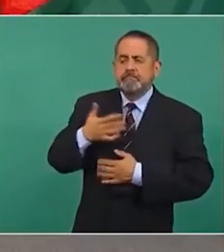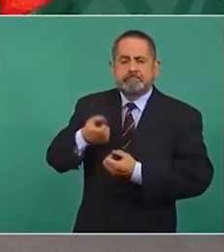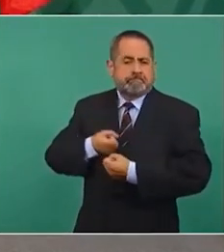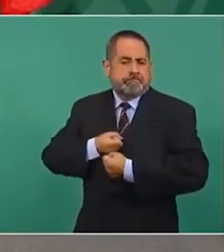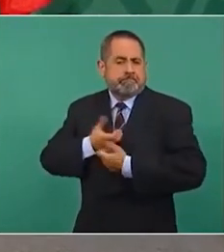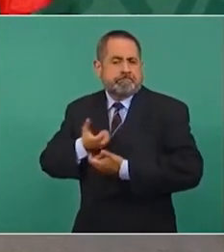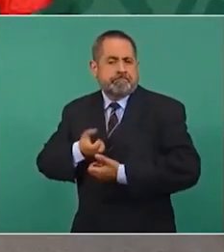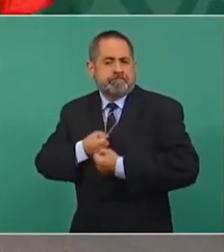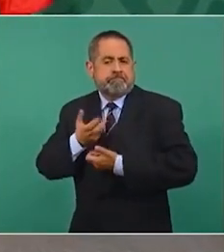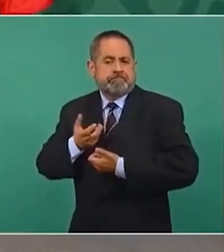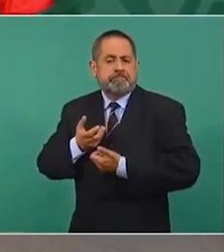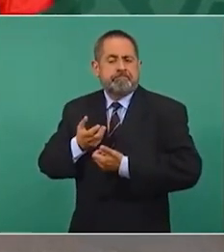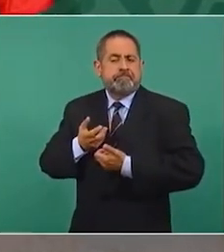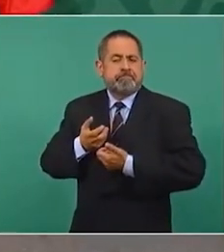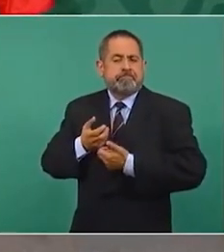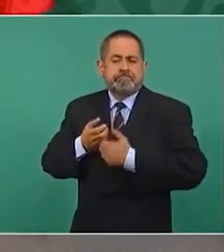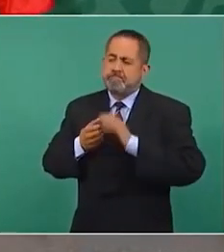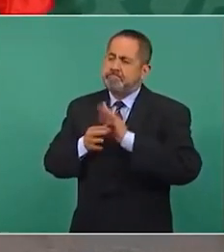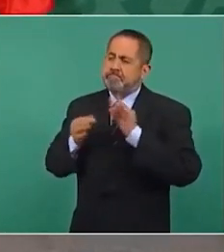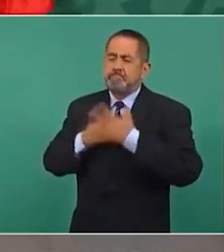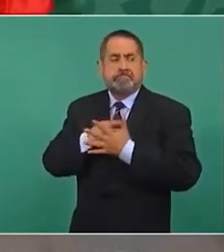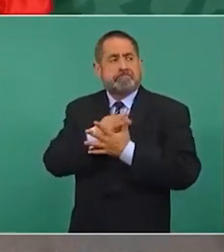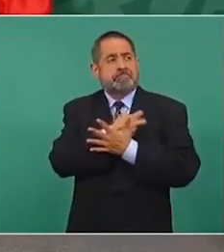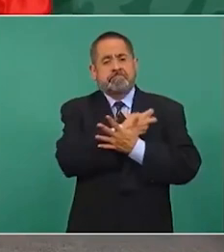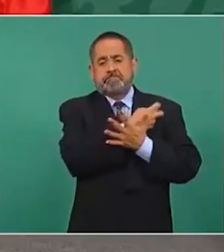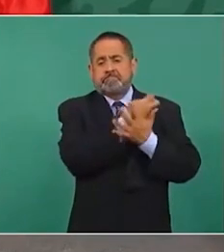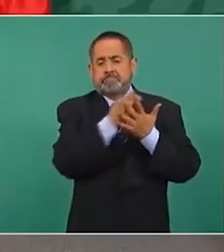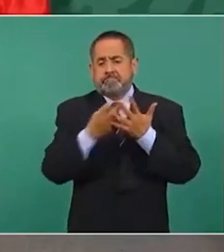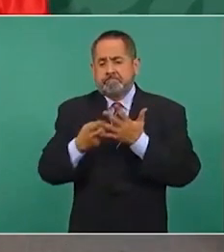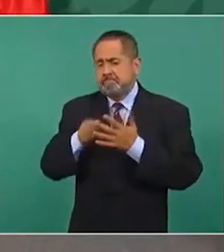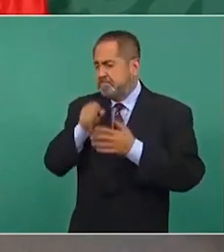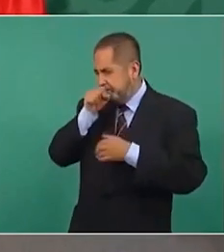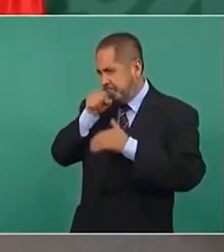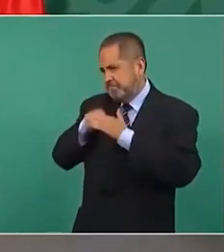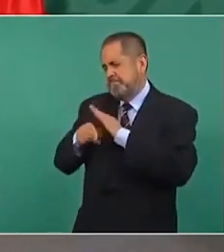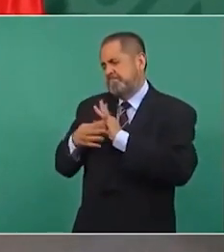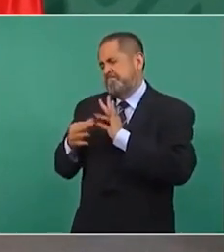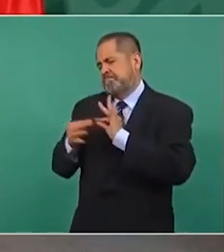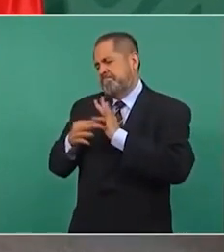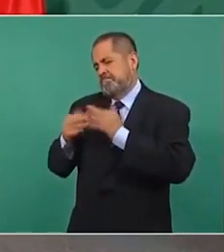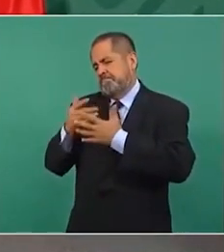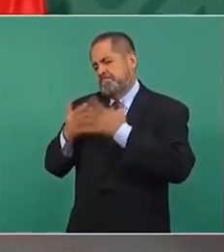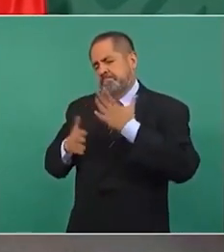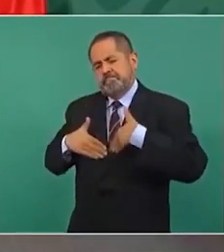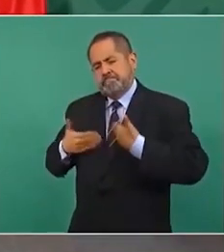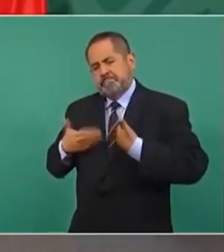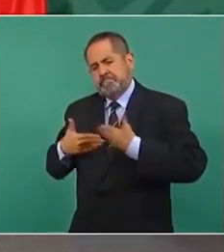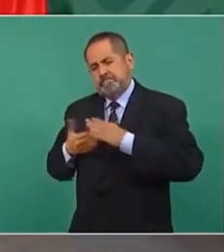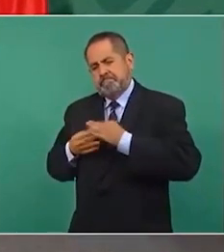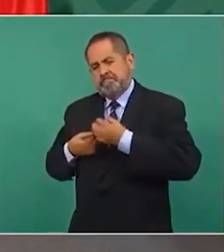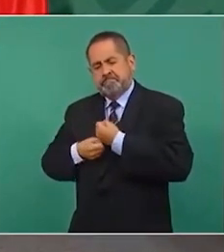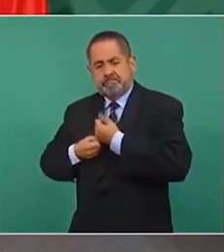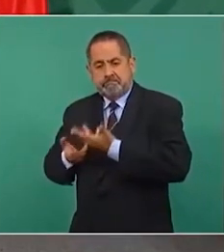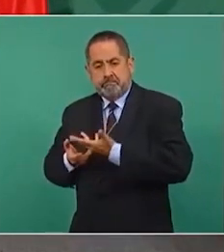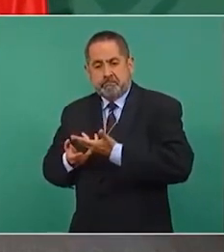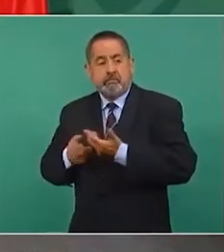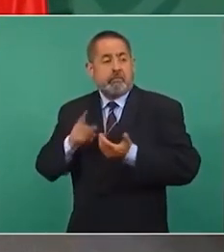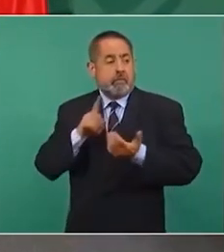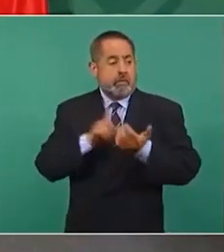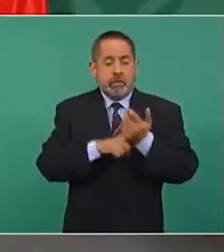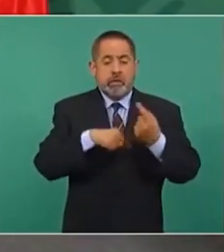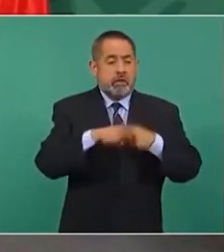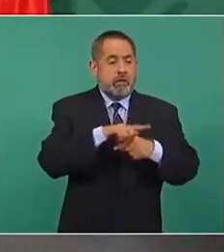Decidió dar a conocer toda la corrupción que se